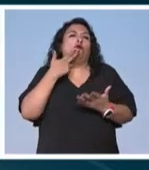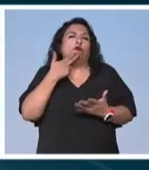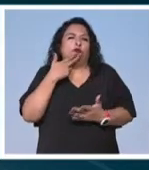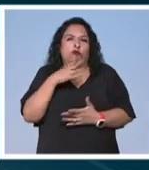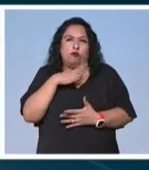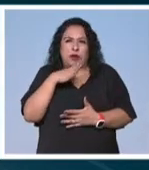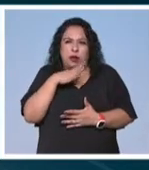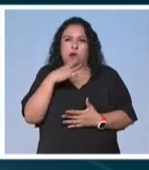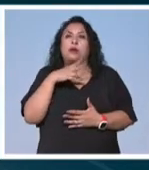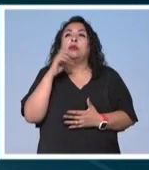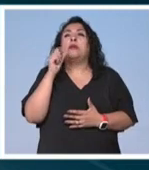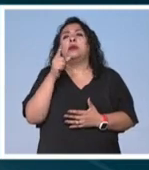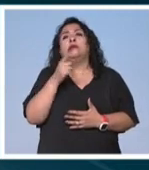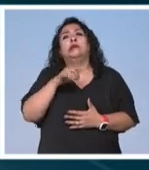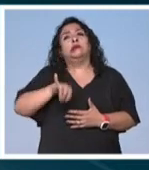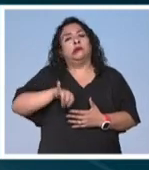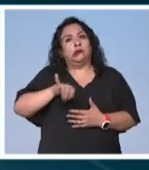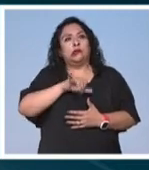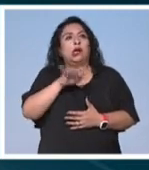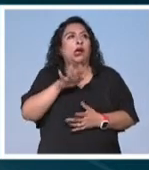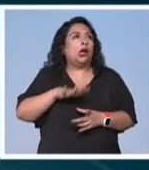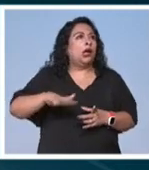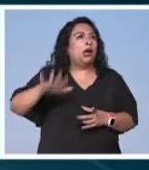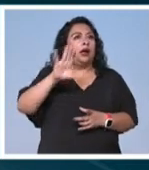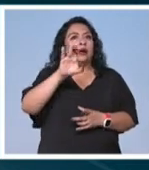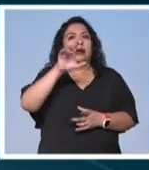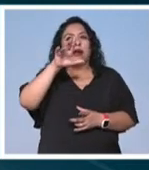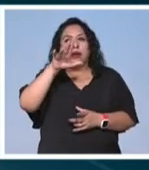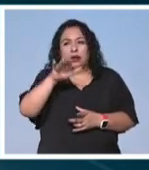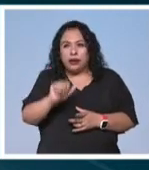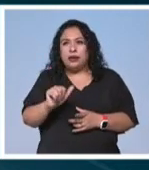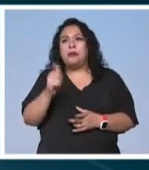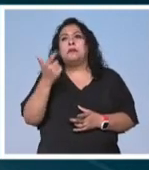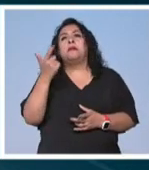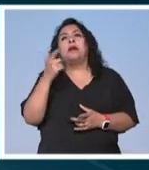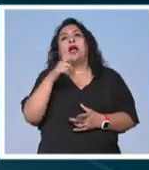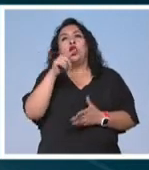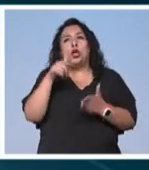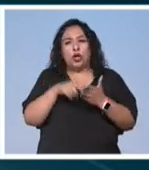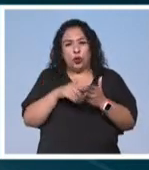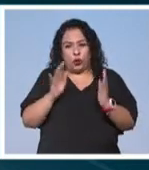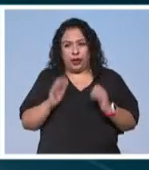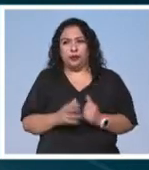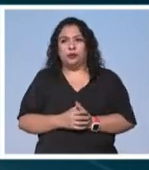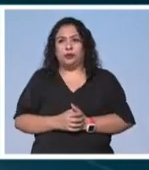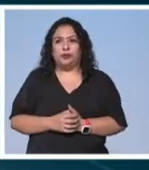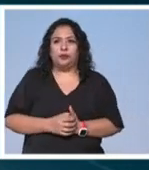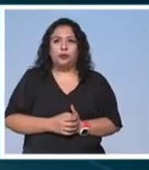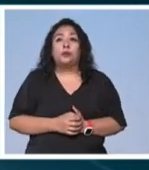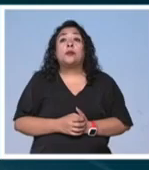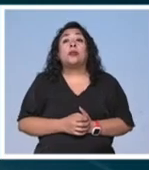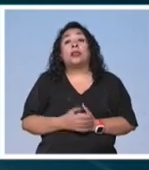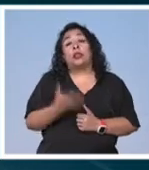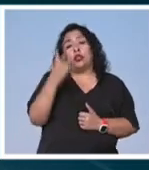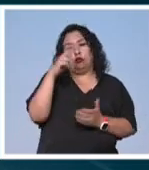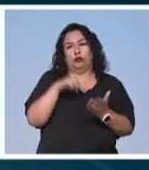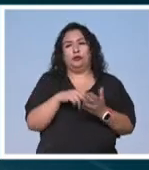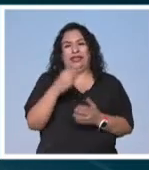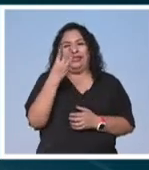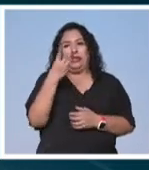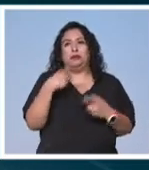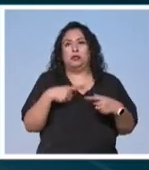y por el atractivo del clima y el atractivo del paisaje Desde 2003